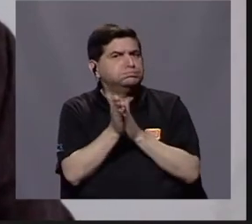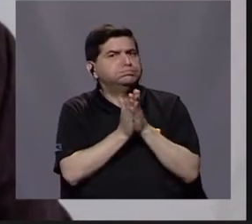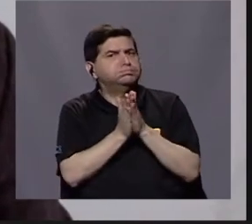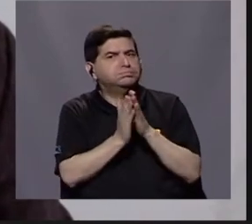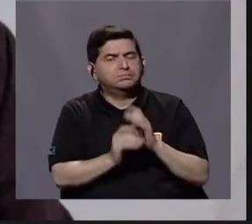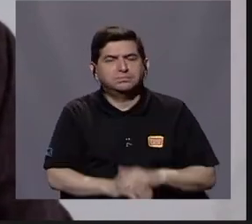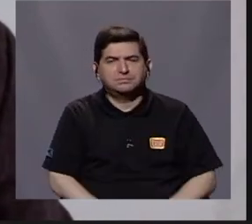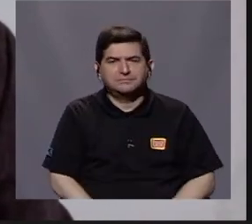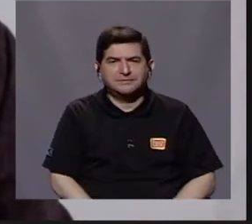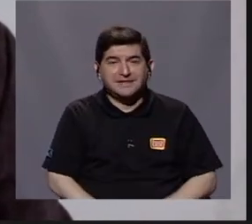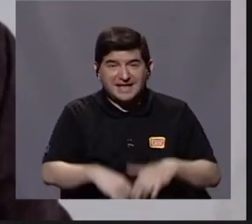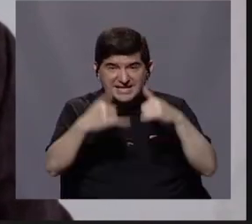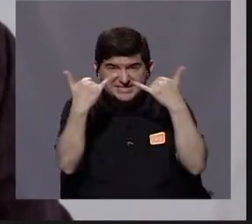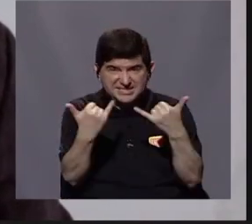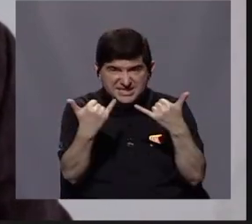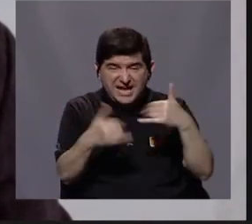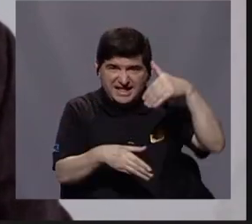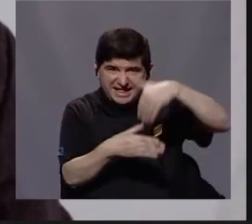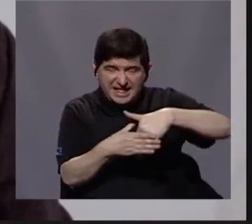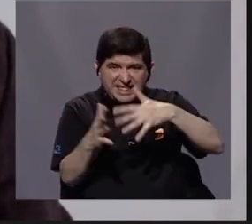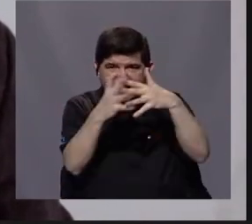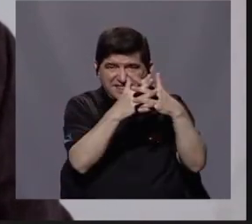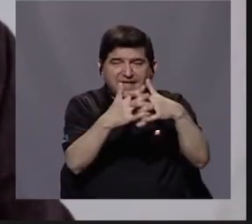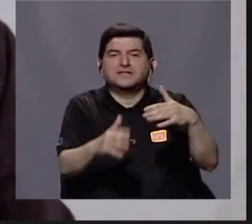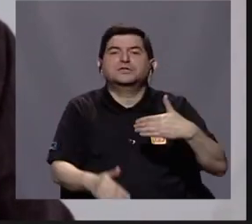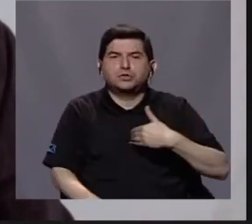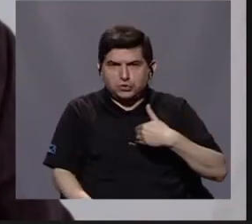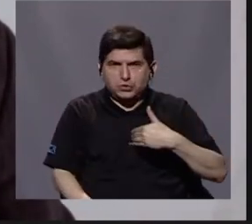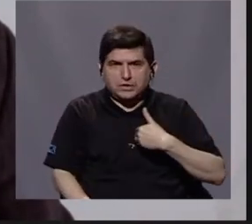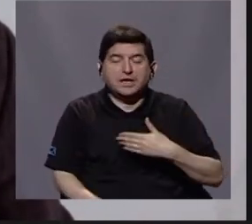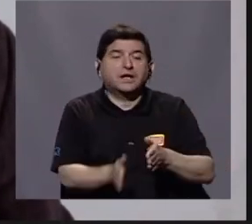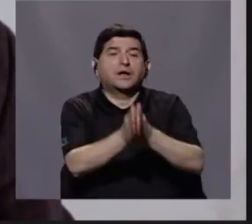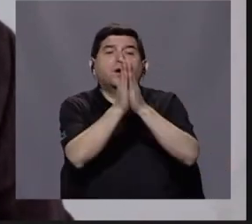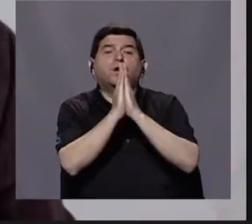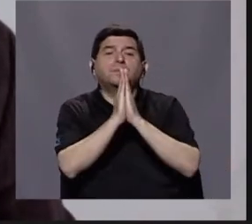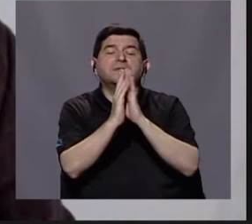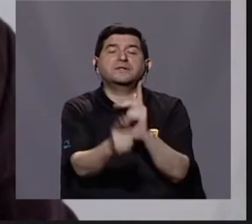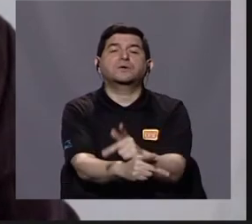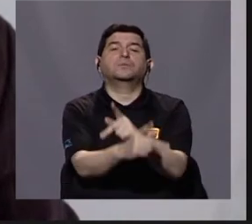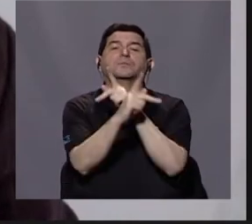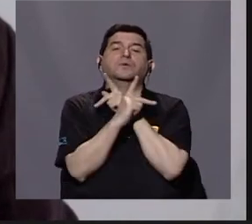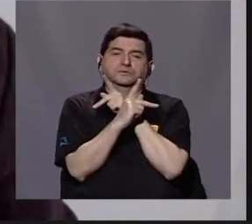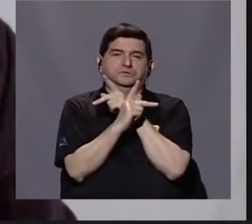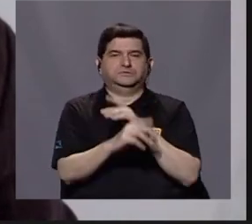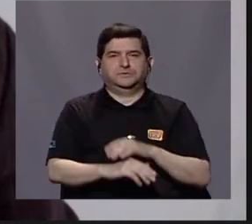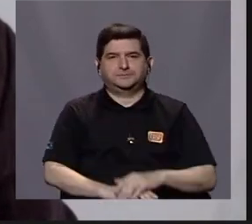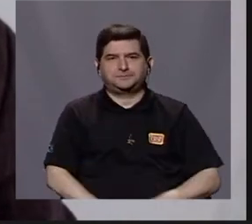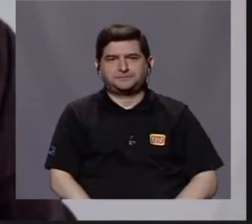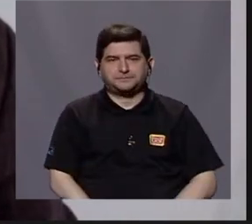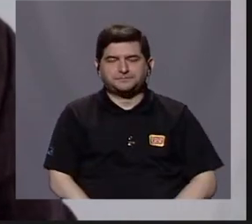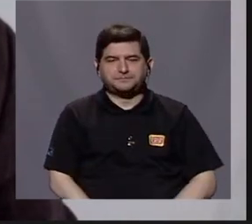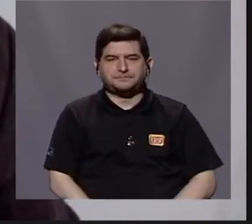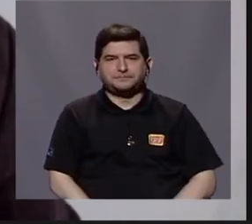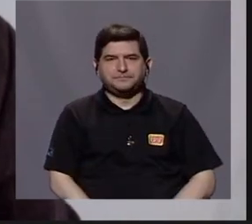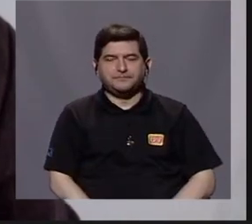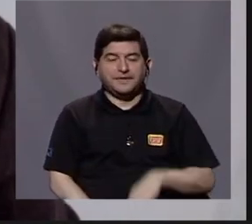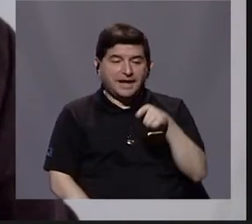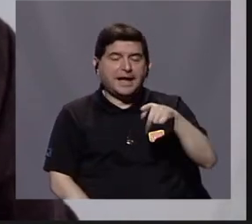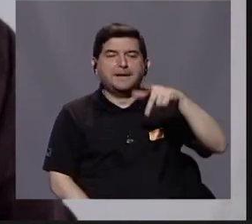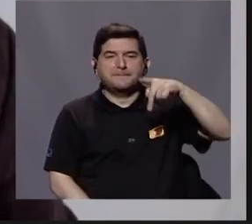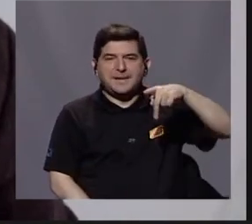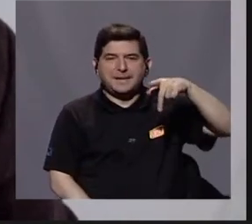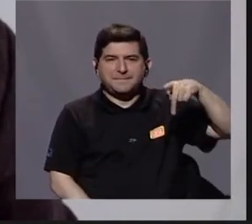porque llegando a los Estados Unidos podían obtener o solicitar el refugio. Y entonces existe el TPS,